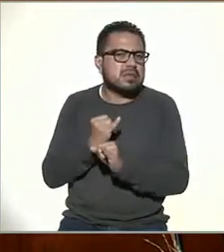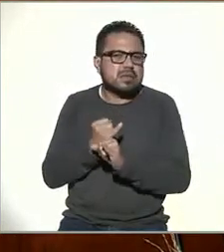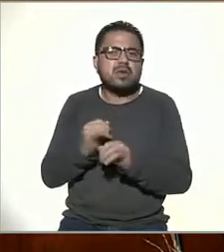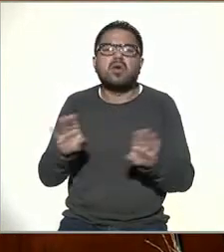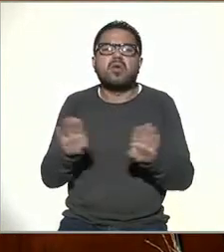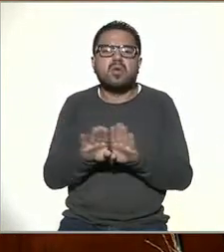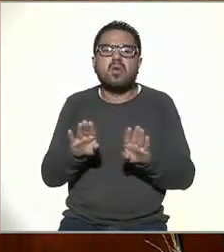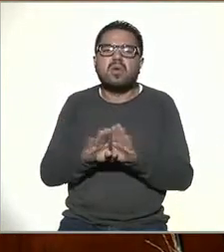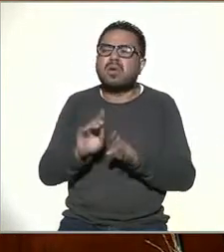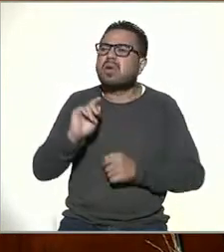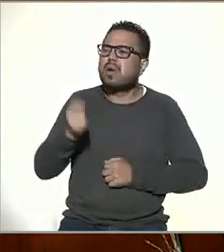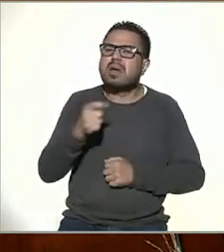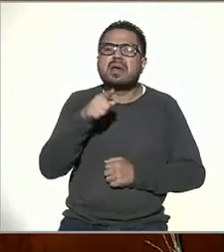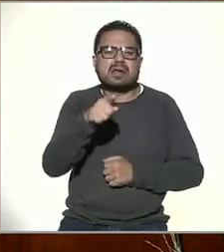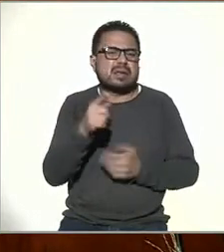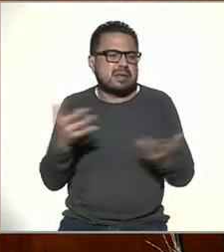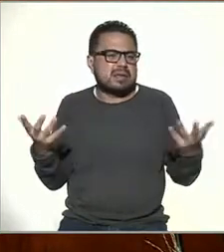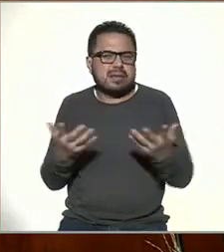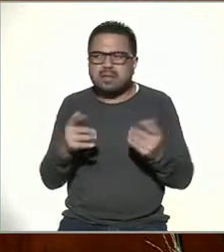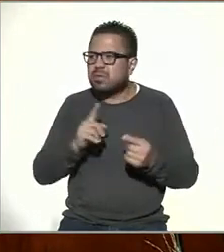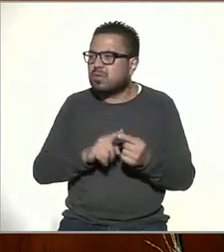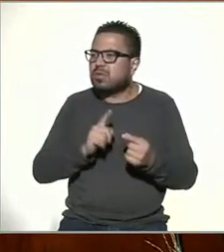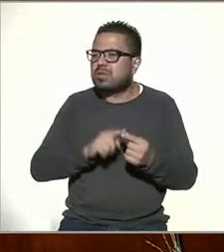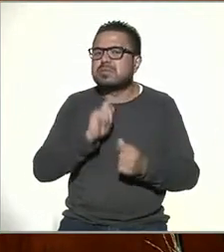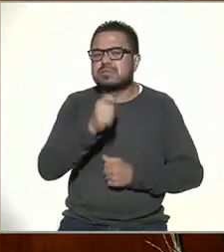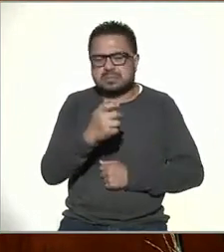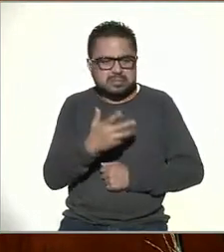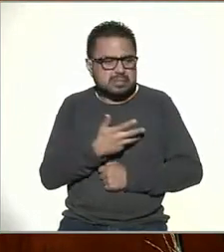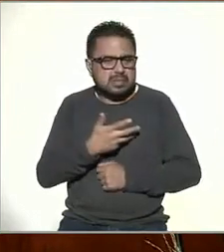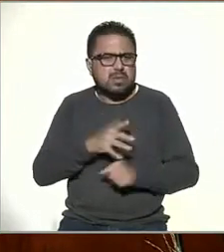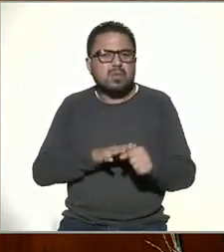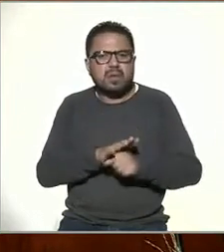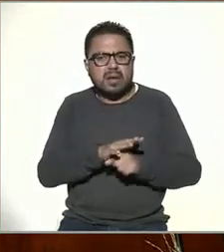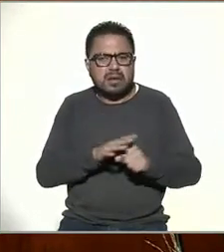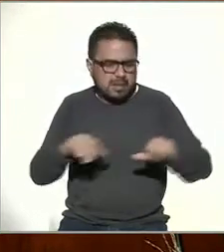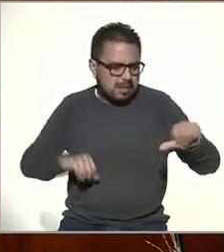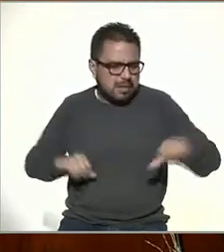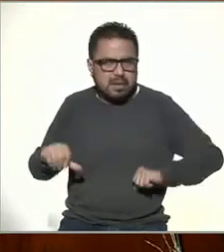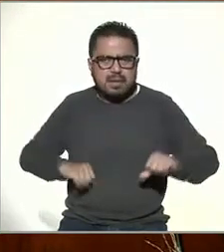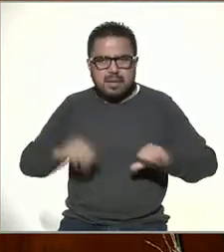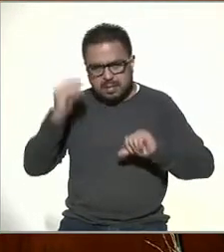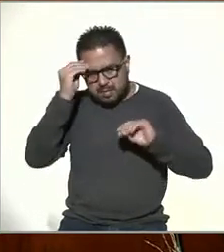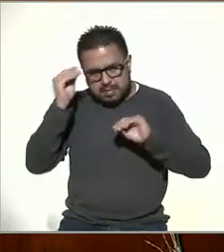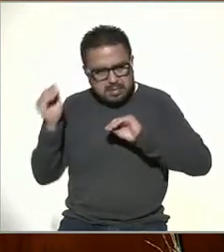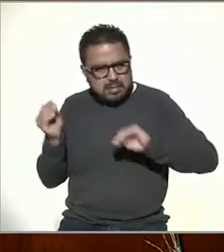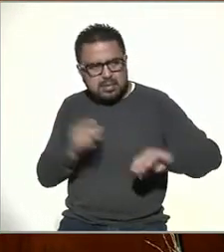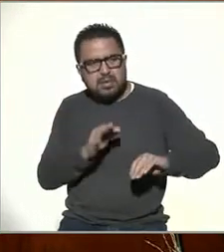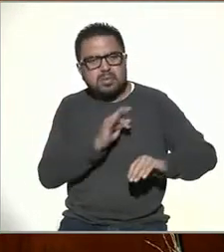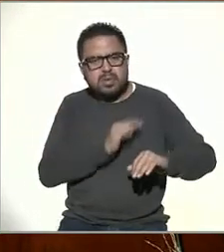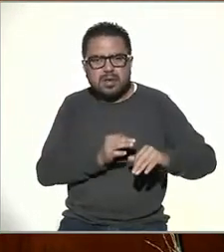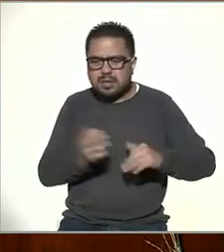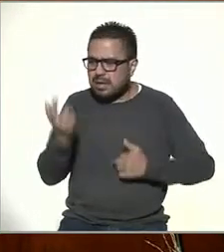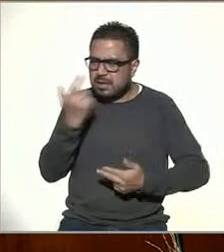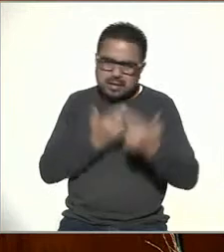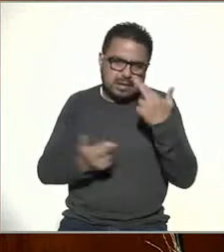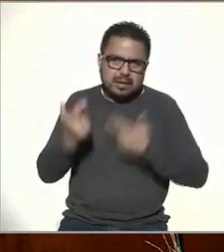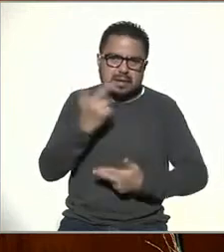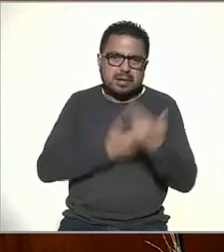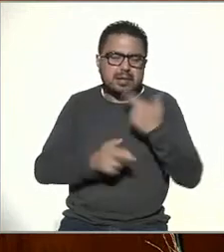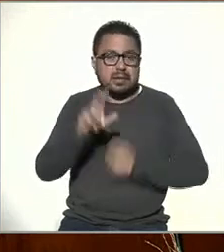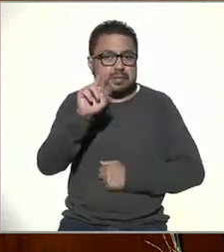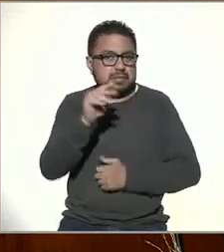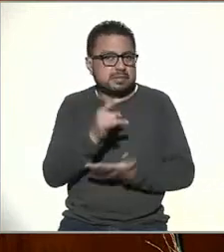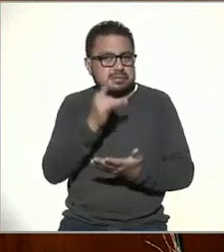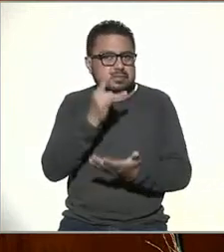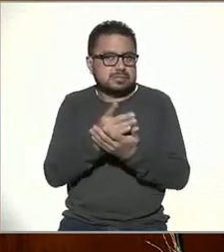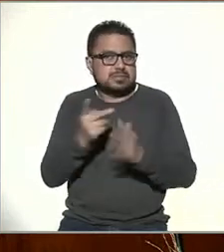¿Cómo sería? ¿Qué harían? ¿Dónde estarían? ¿Qué actividades que han abandonado podrían retomar? No se trata